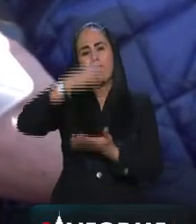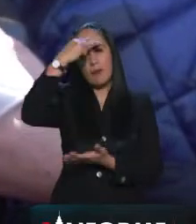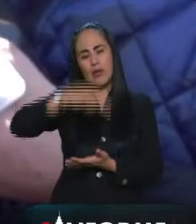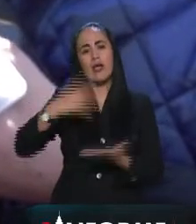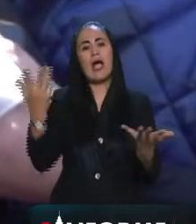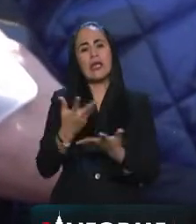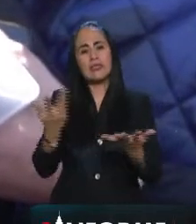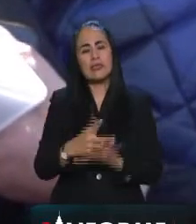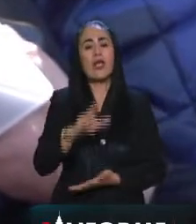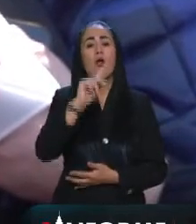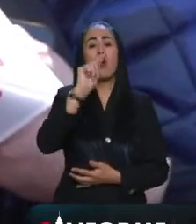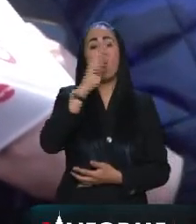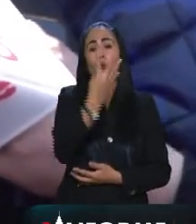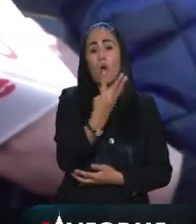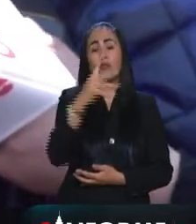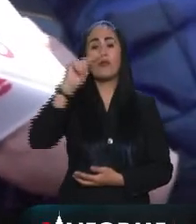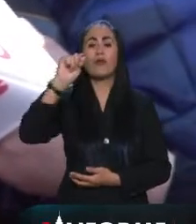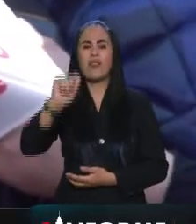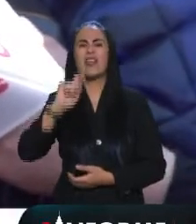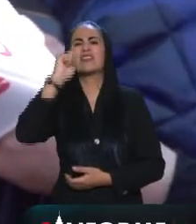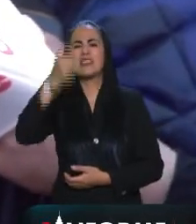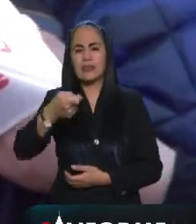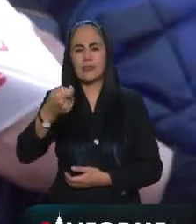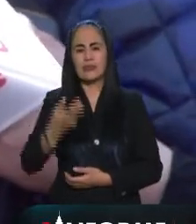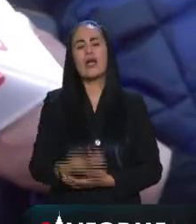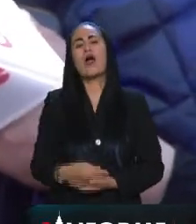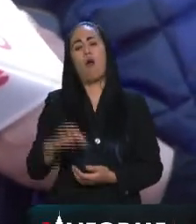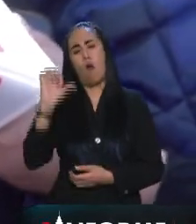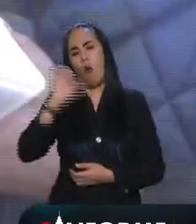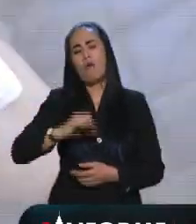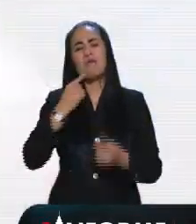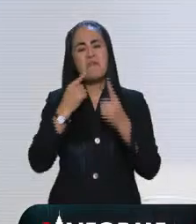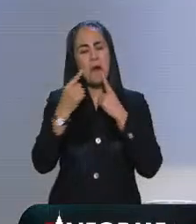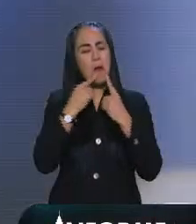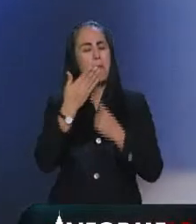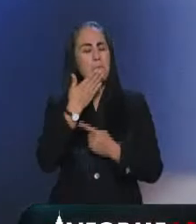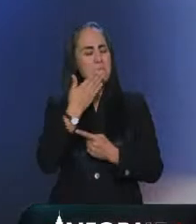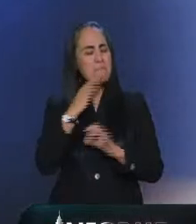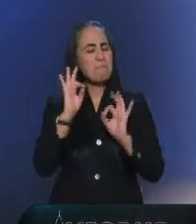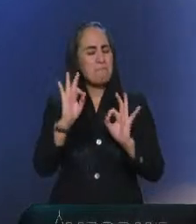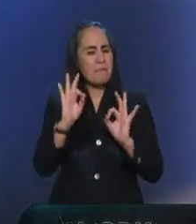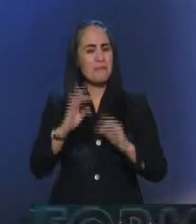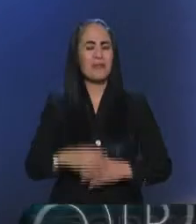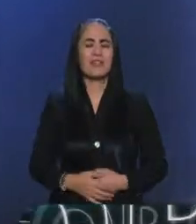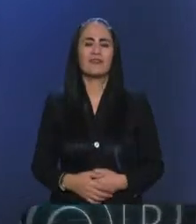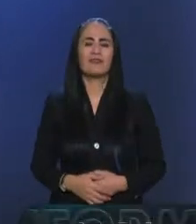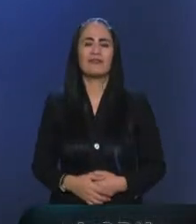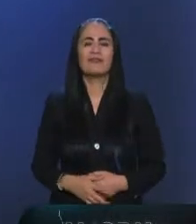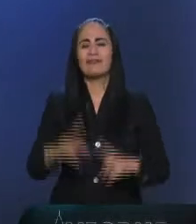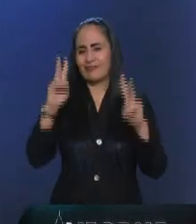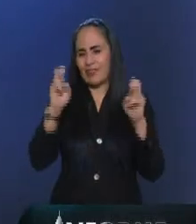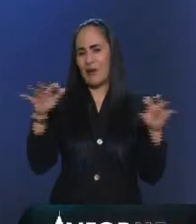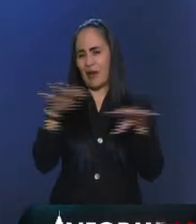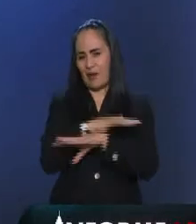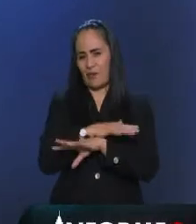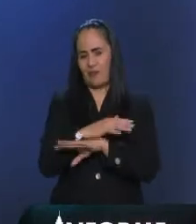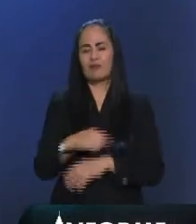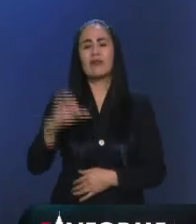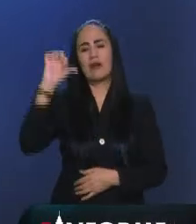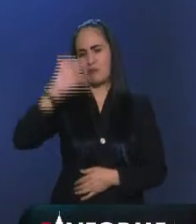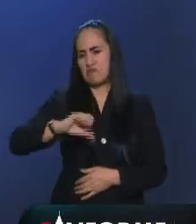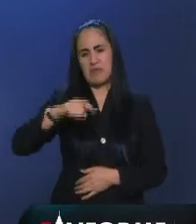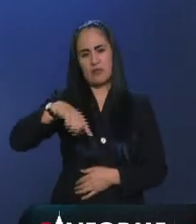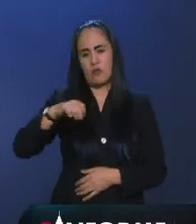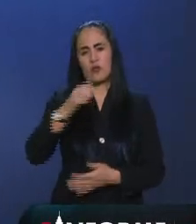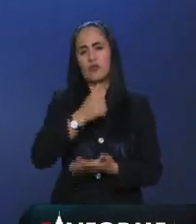la cuarta transformación para nosotros fue un diálogo muy fructífero ganamos de tema pero seguimos aquí en la capital y